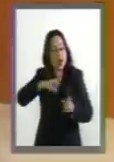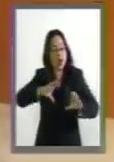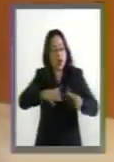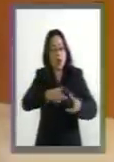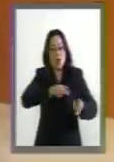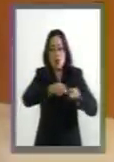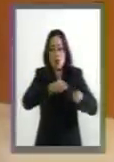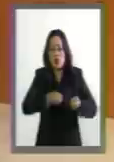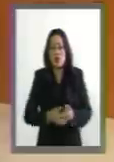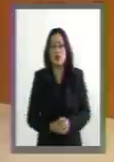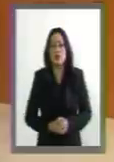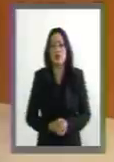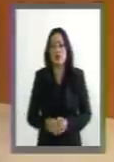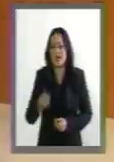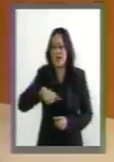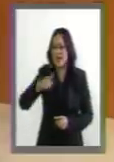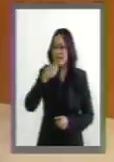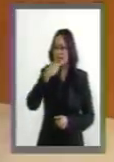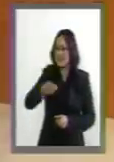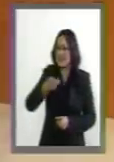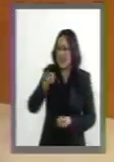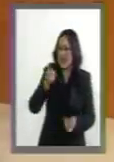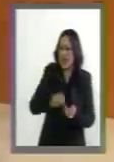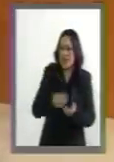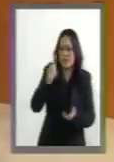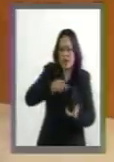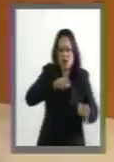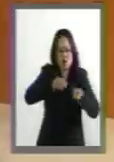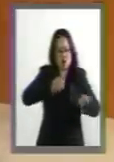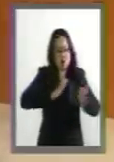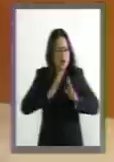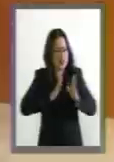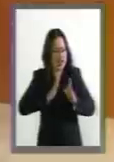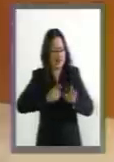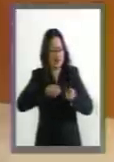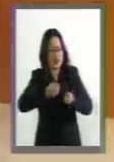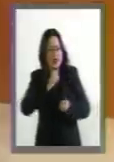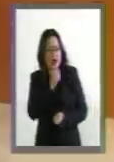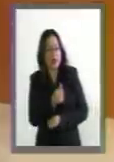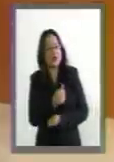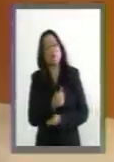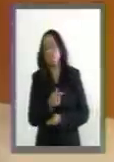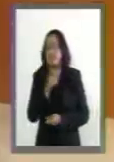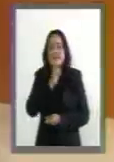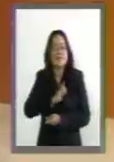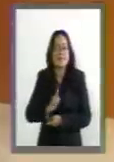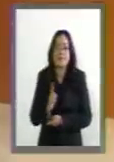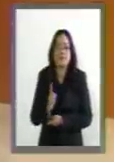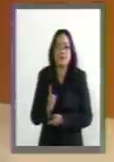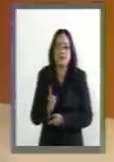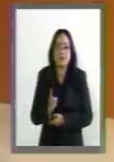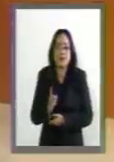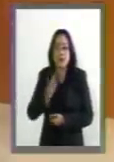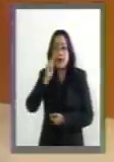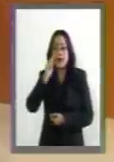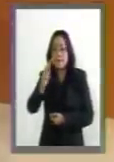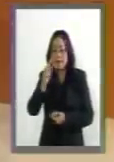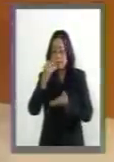Mienten cuando dicen que no se militariza, claro que se militariza y hay que ver todo lo que se está cambiando en este